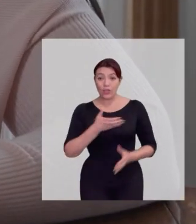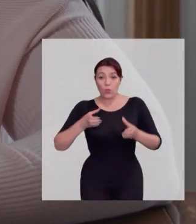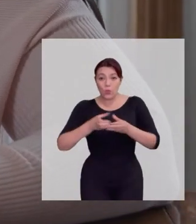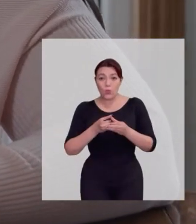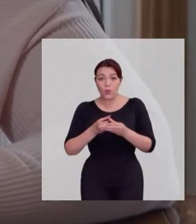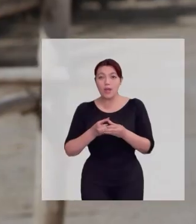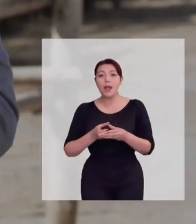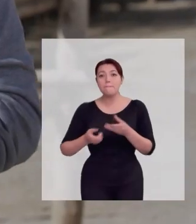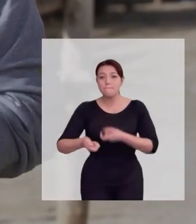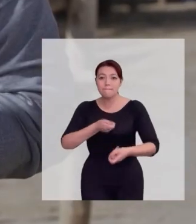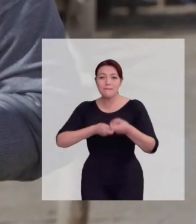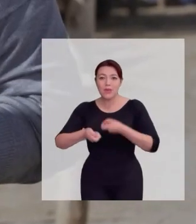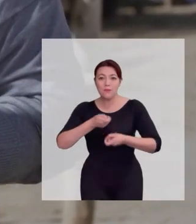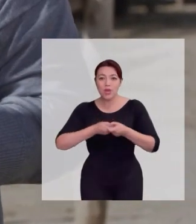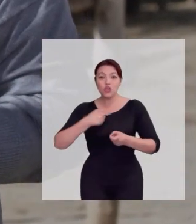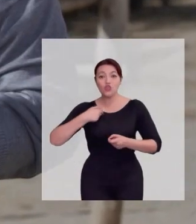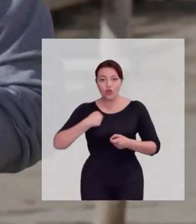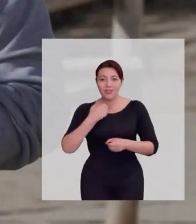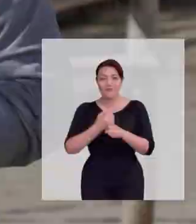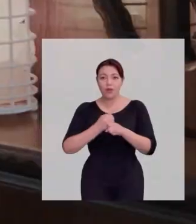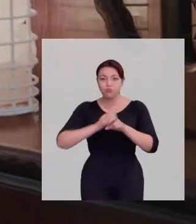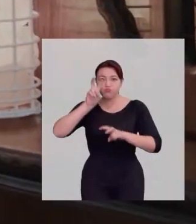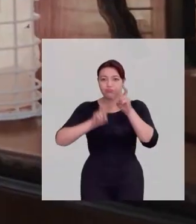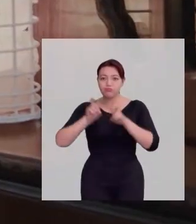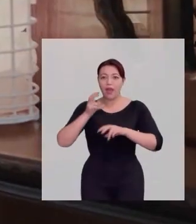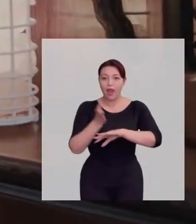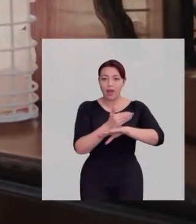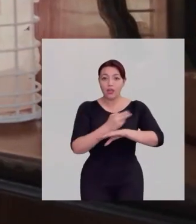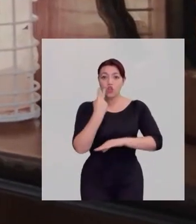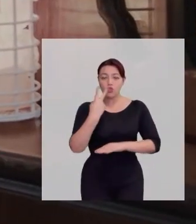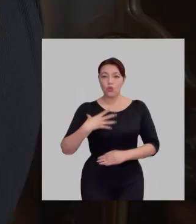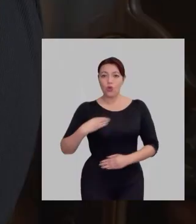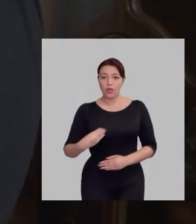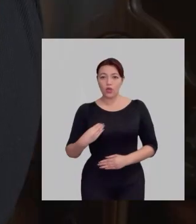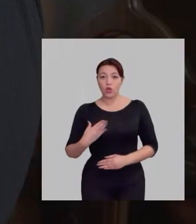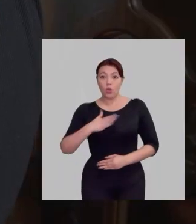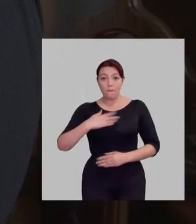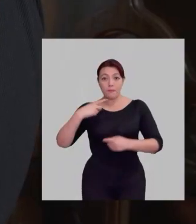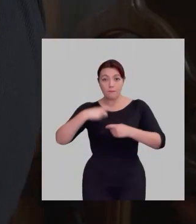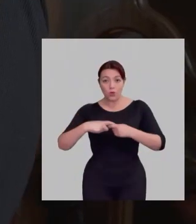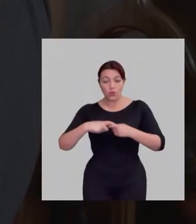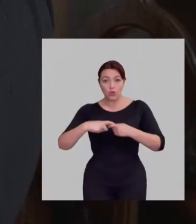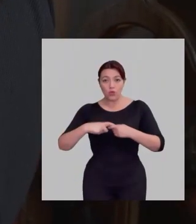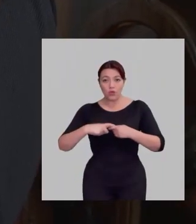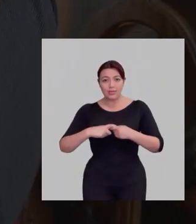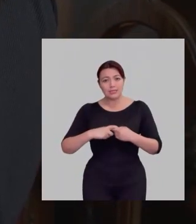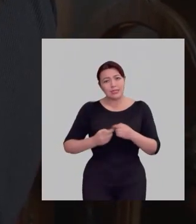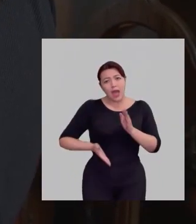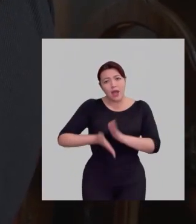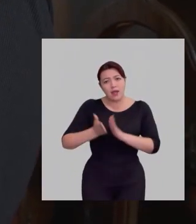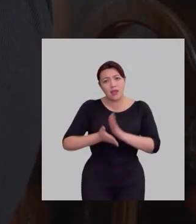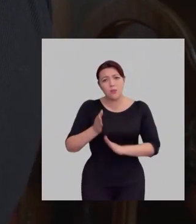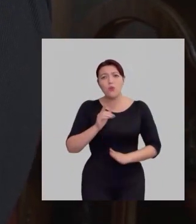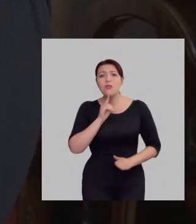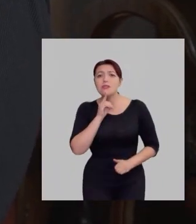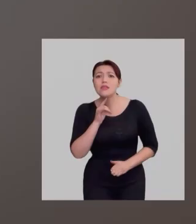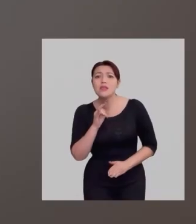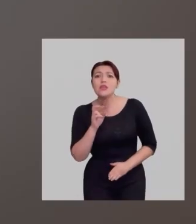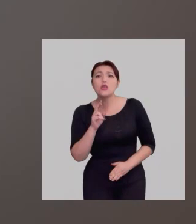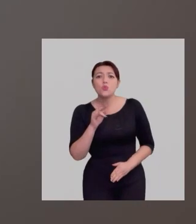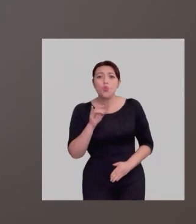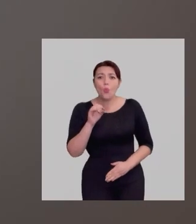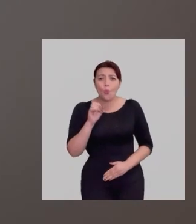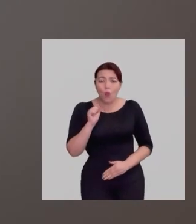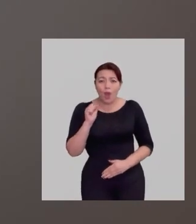Tengo una pyme. Abajo ahora en Mall Plaza Rica. Dos hijos. Salimos con mi esposo. Camino a Tiruá. Y en ese